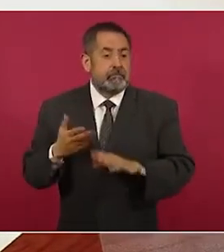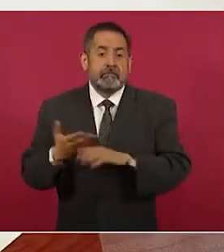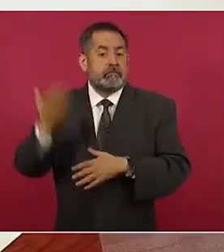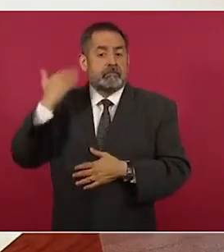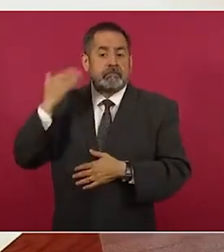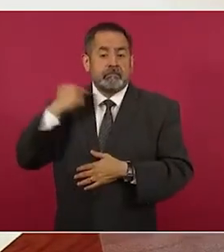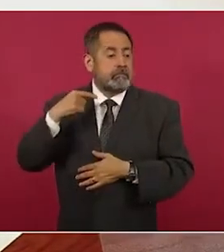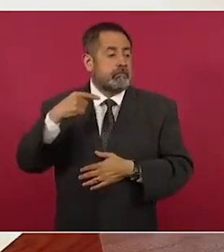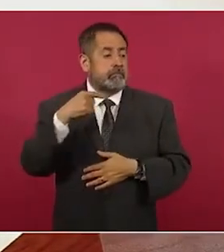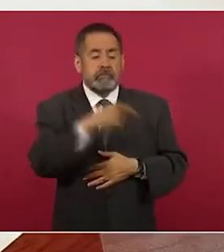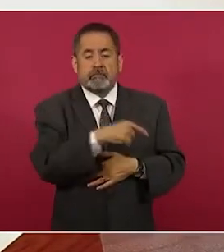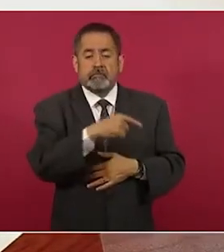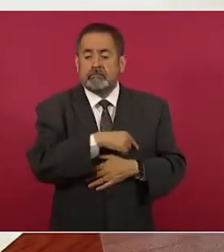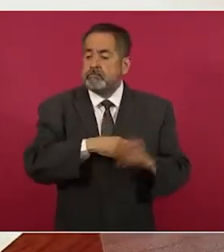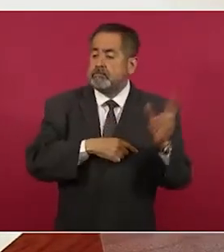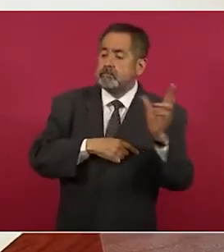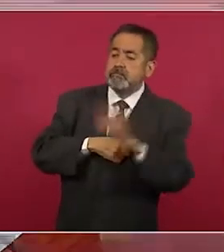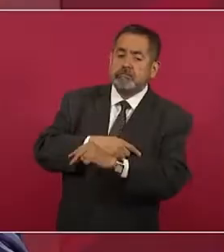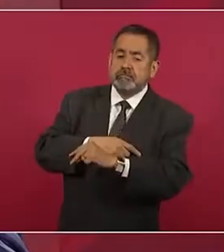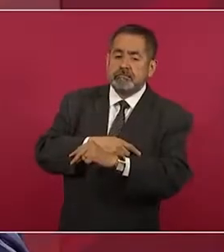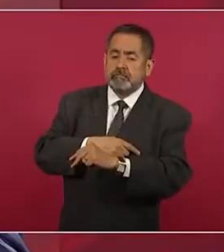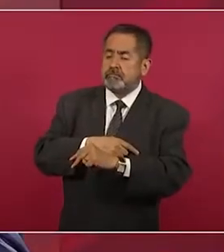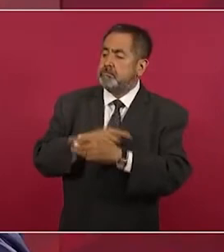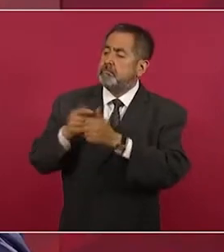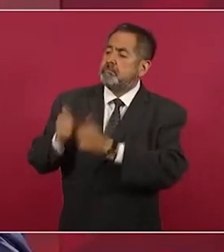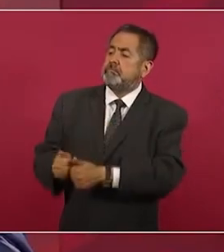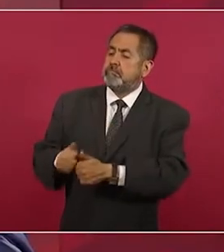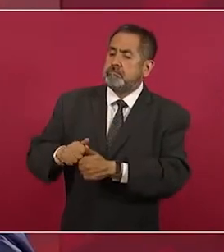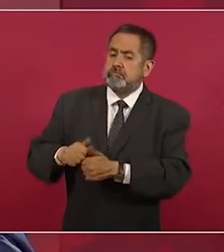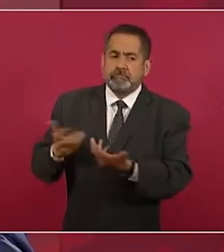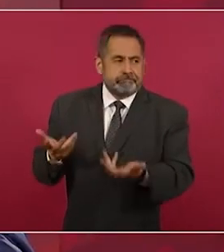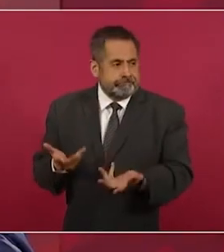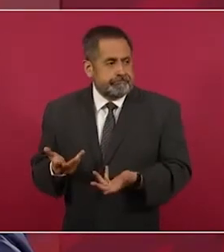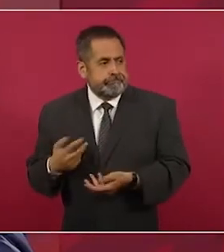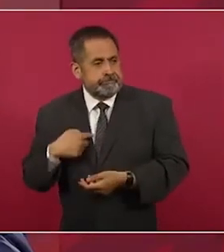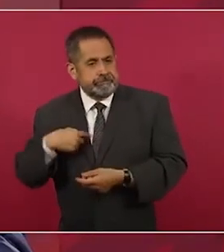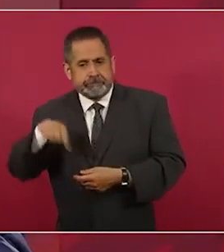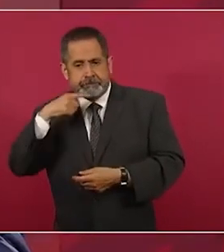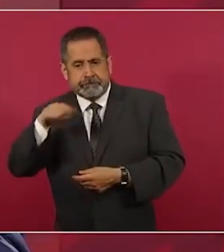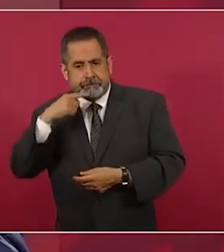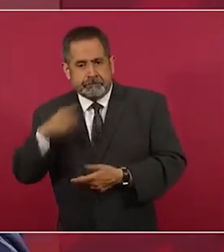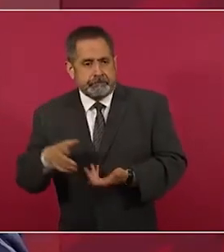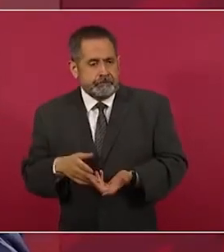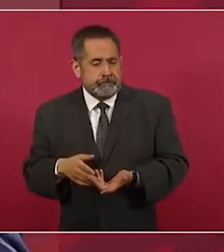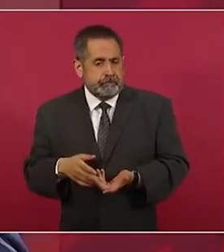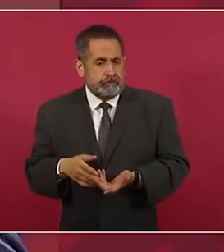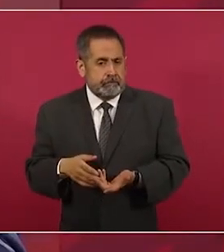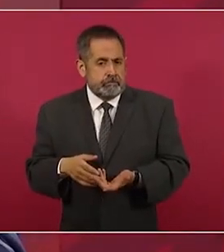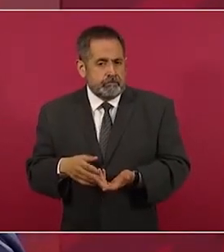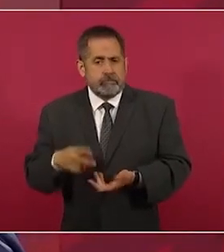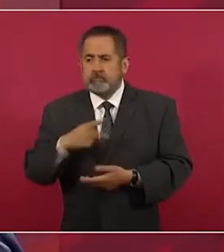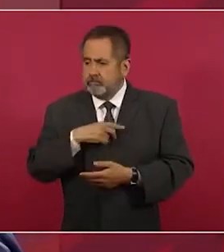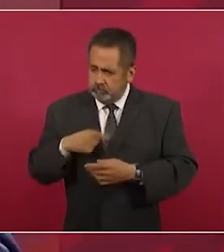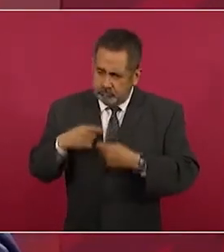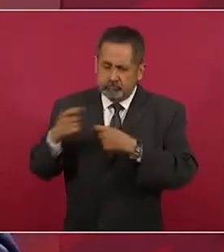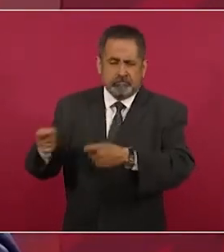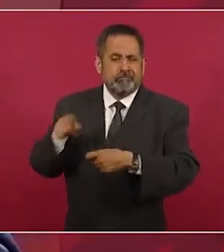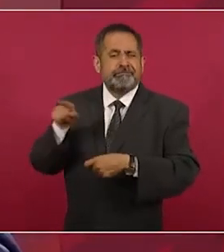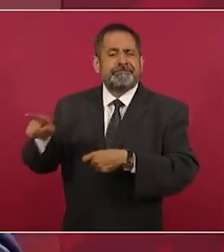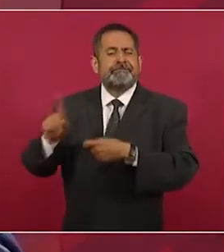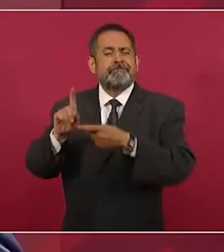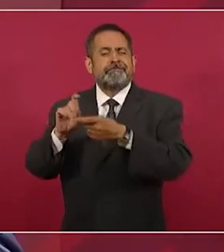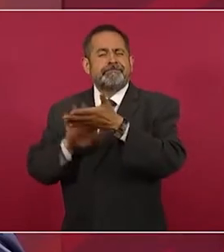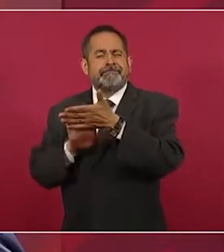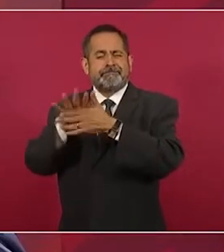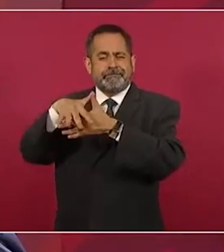oportunidad a las hidroeléctricas,